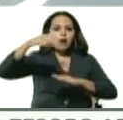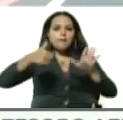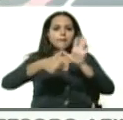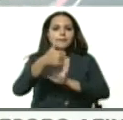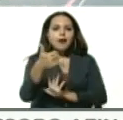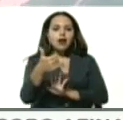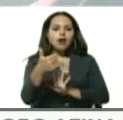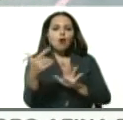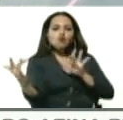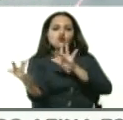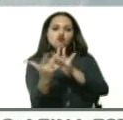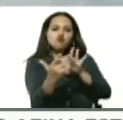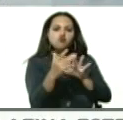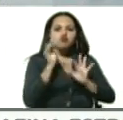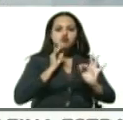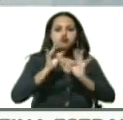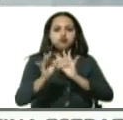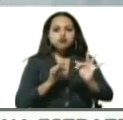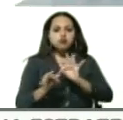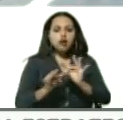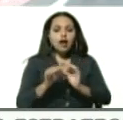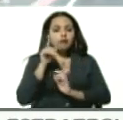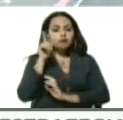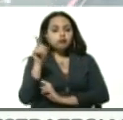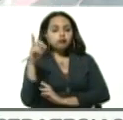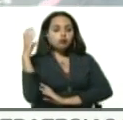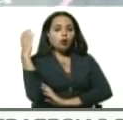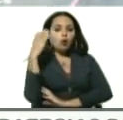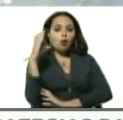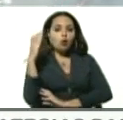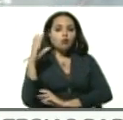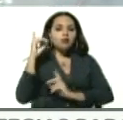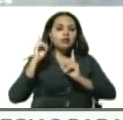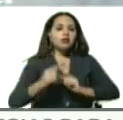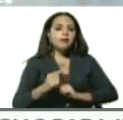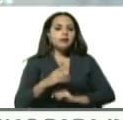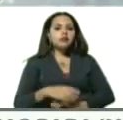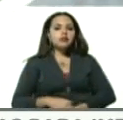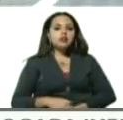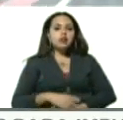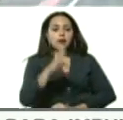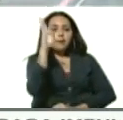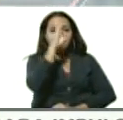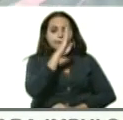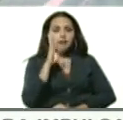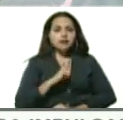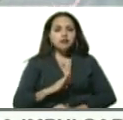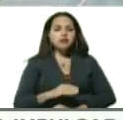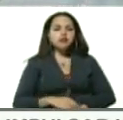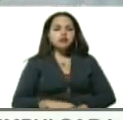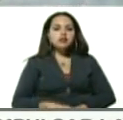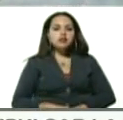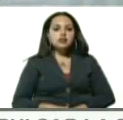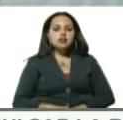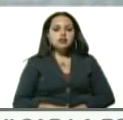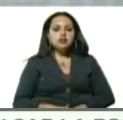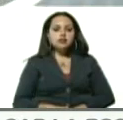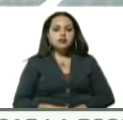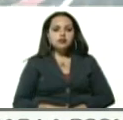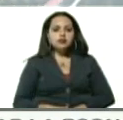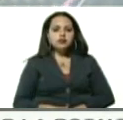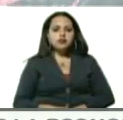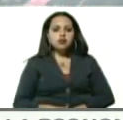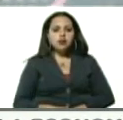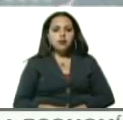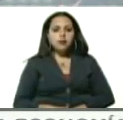en la hermana República de Colombia y la hermana República Federativa de Brasil. Son países